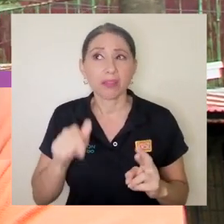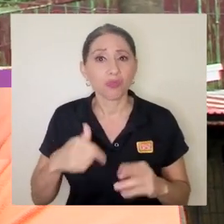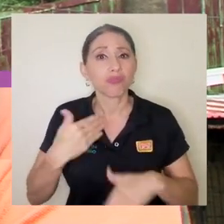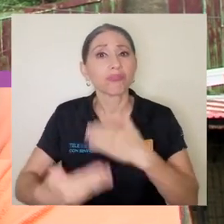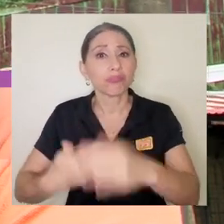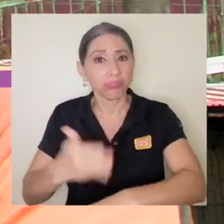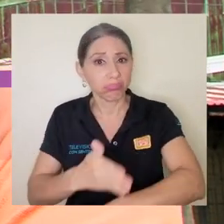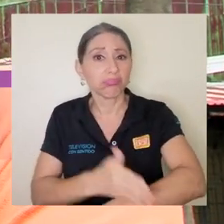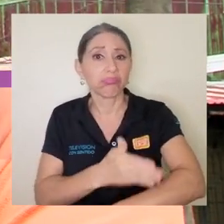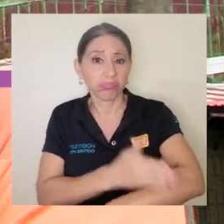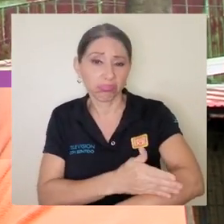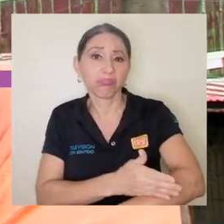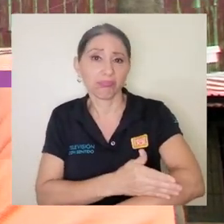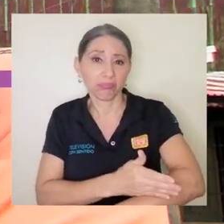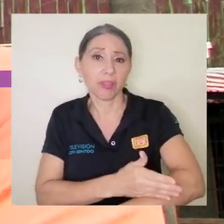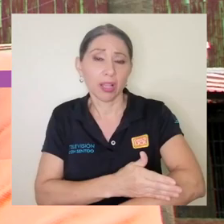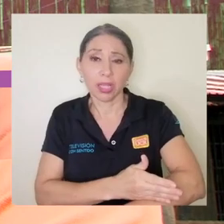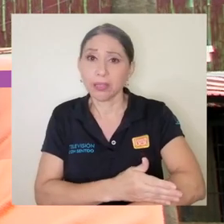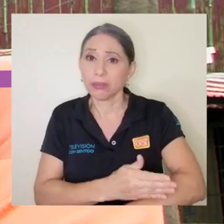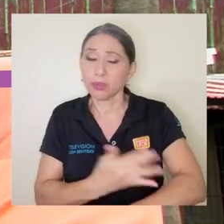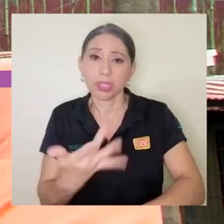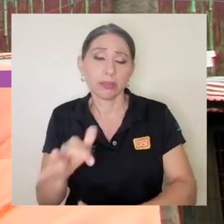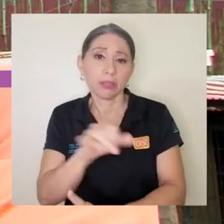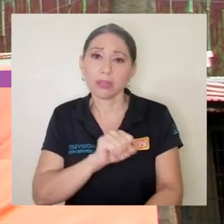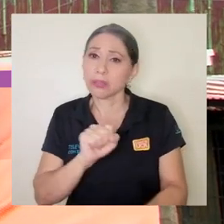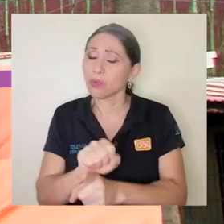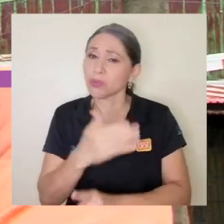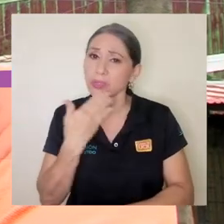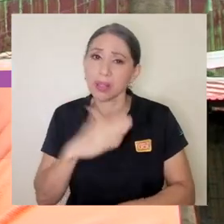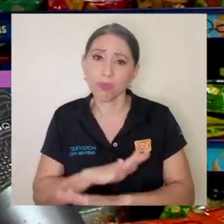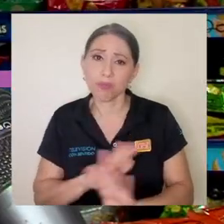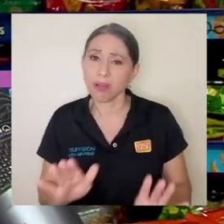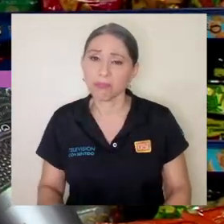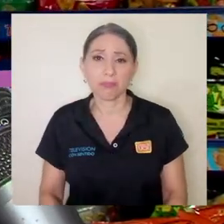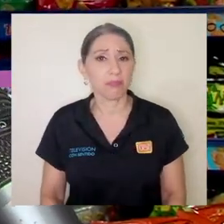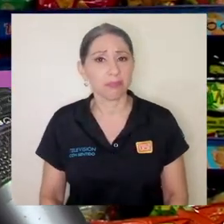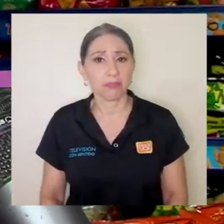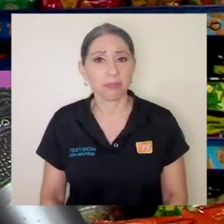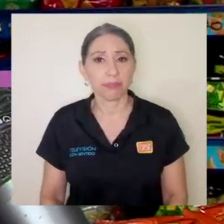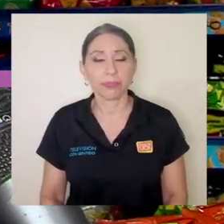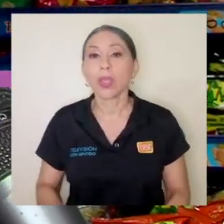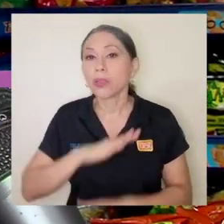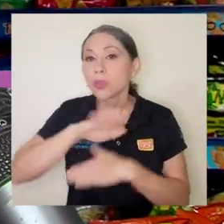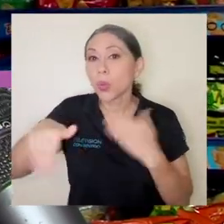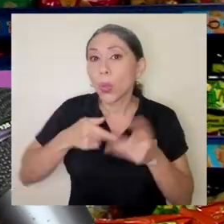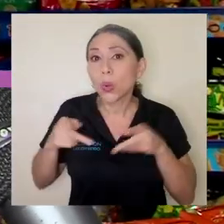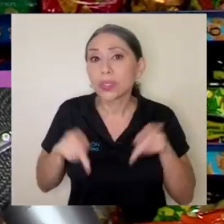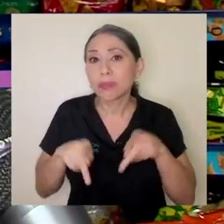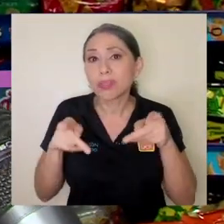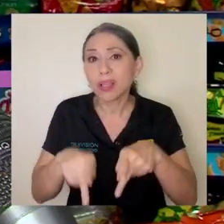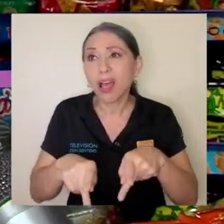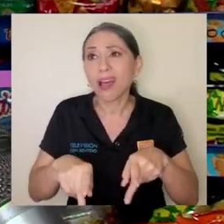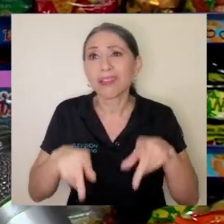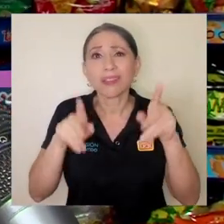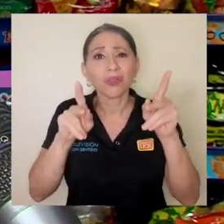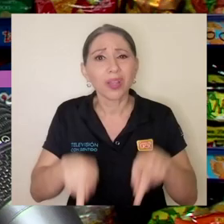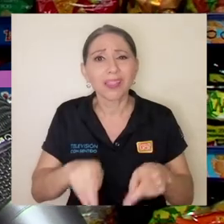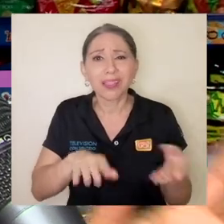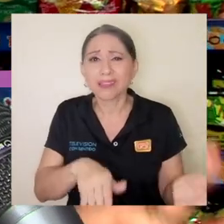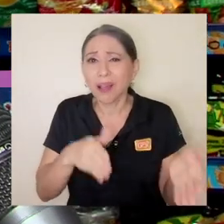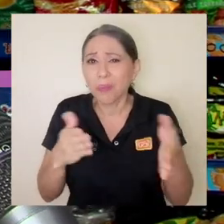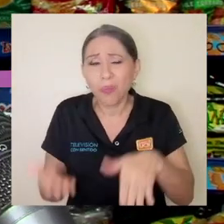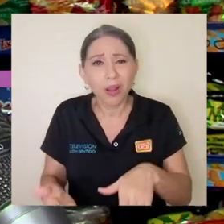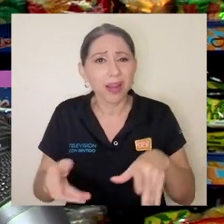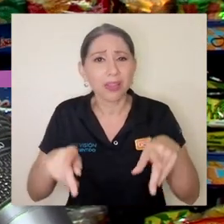mejore porque la situación está muy mal. Por todo lo que está pasando, por la gente que se ha muerto,